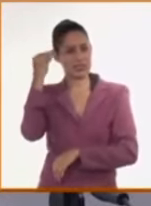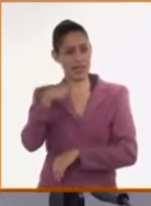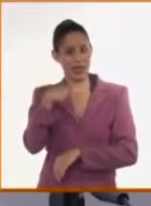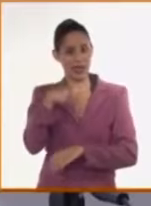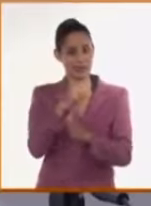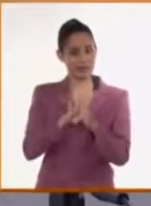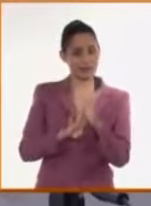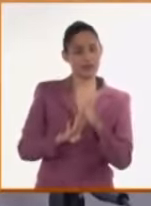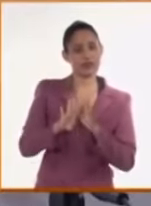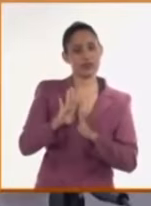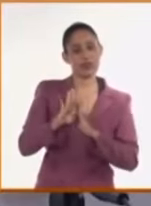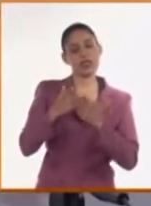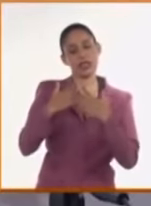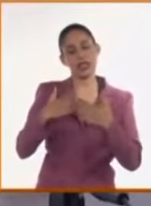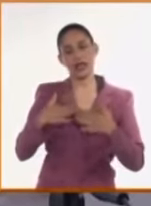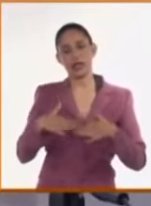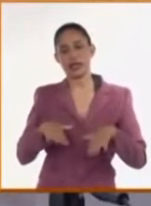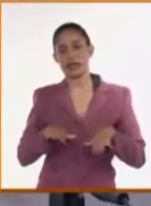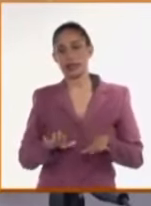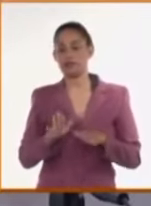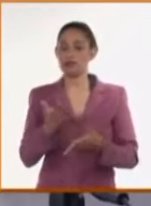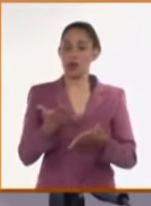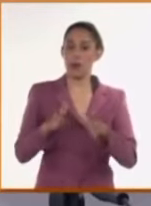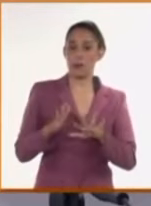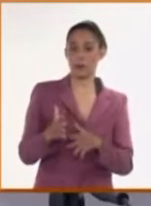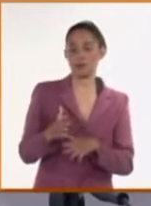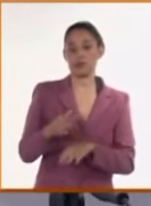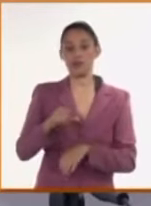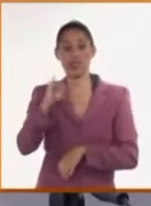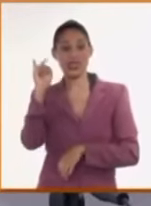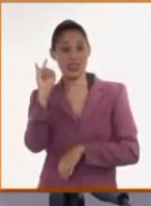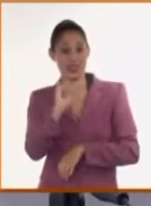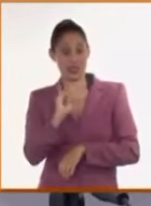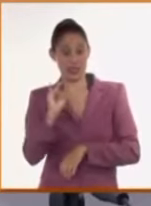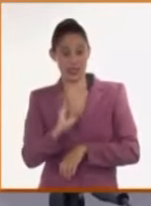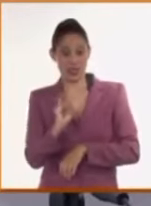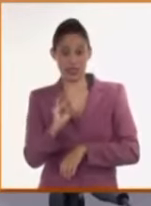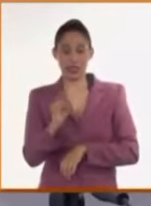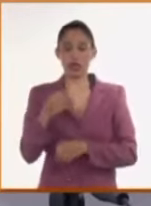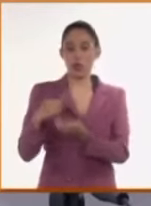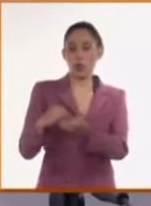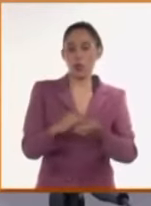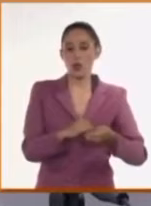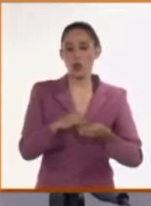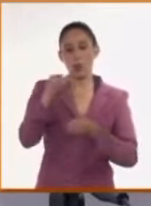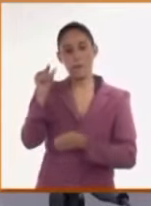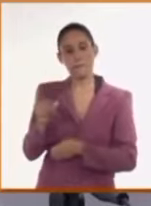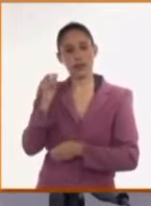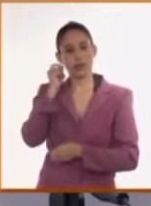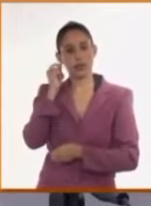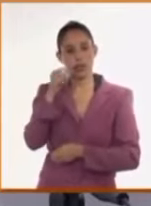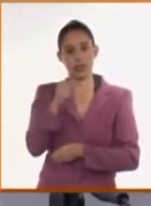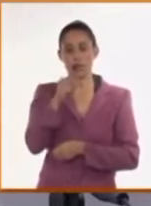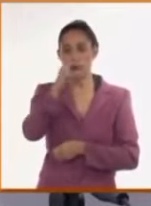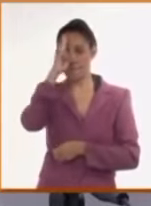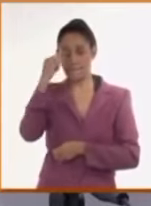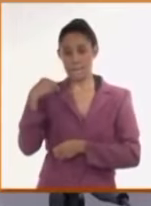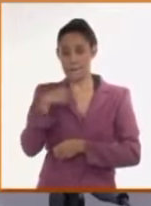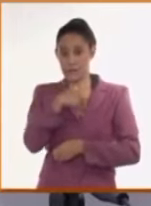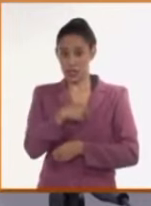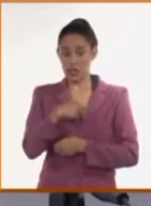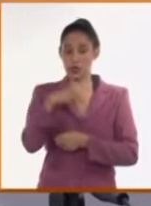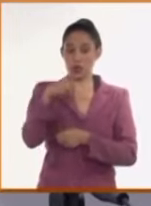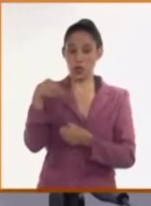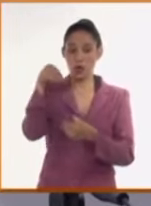tranquilidad. Hay siete compañeras y compañeros de la cooperación médica que se encuentran